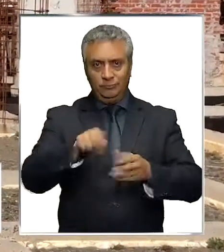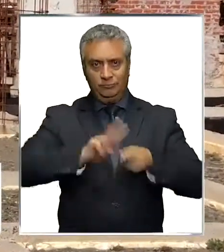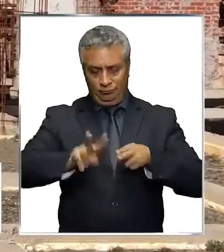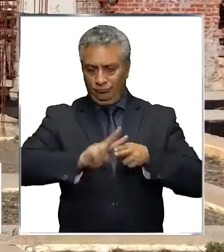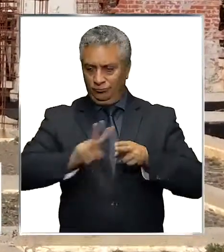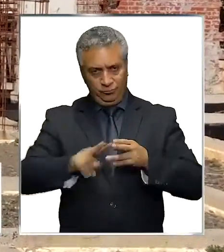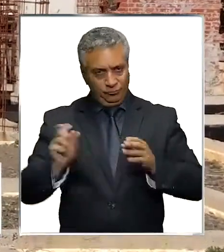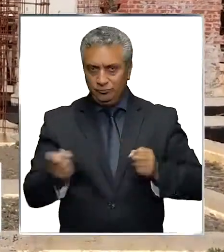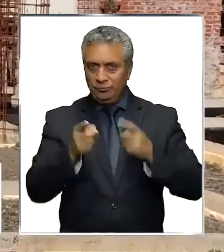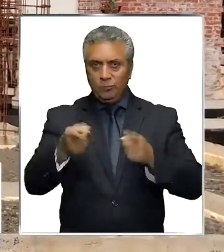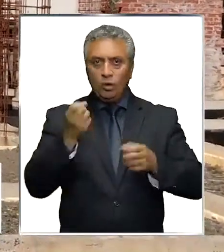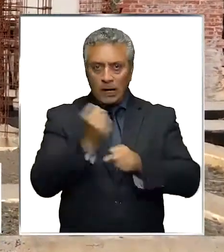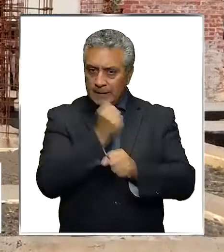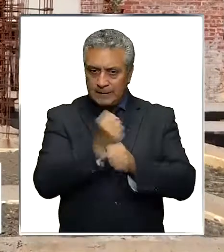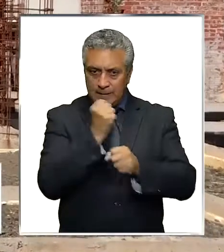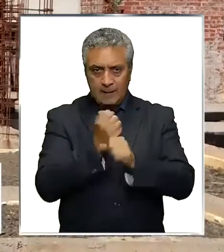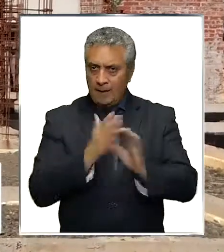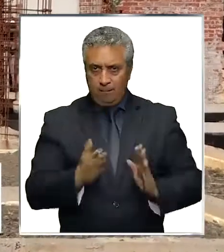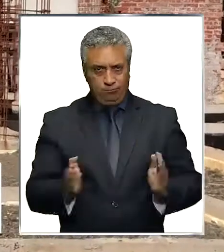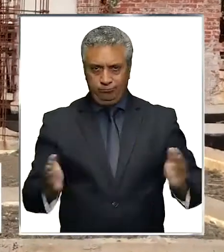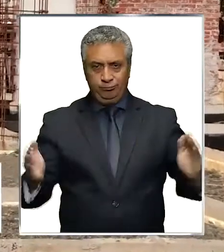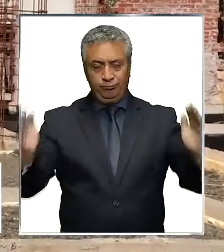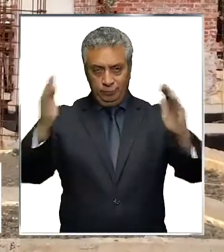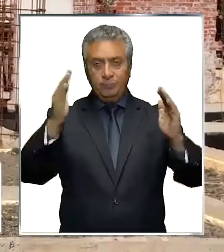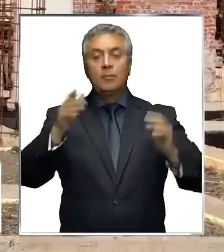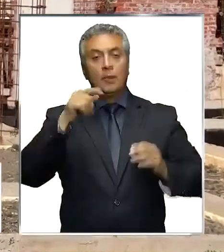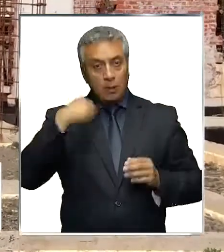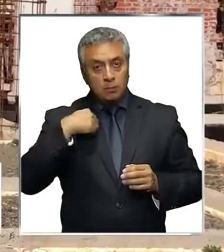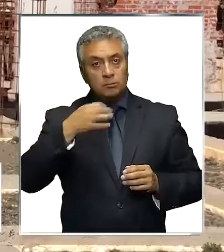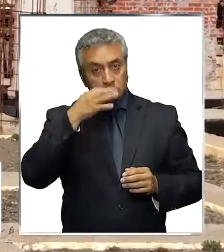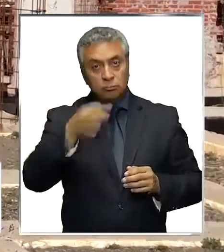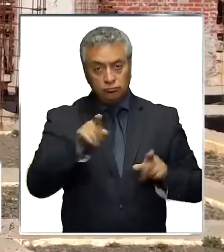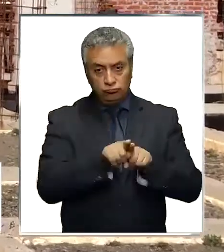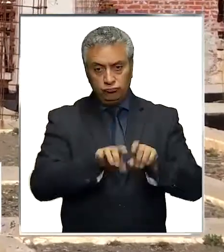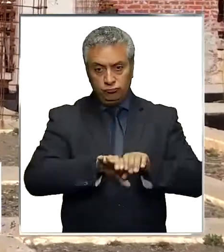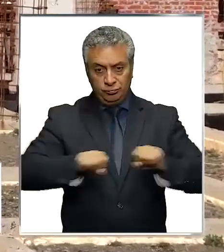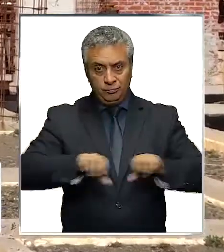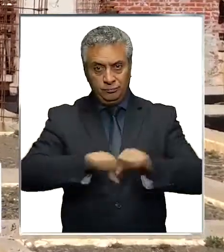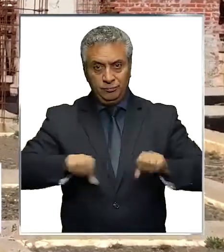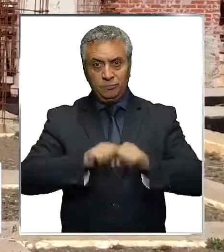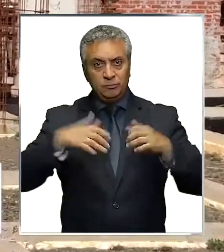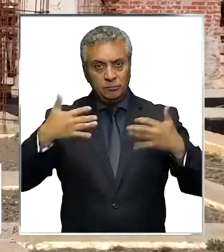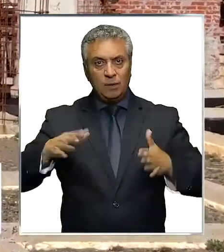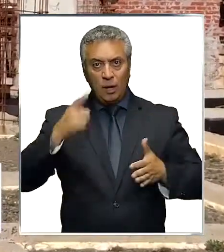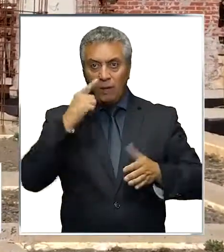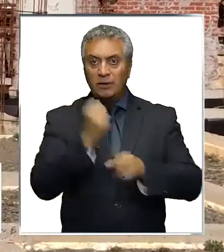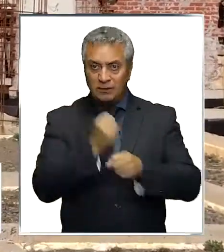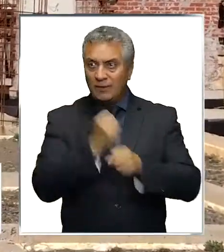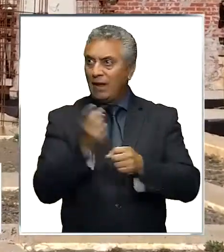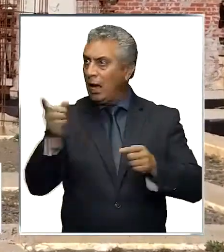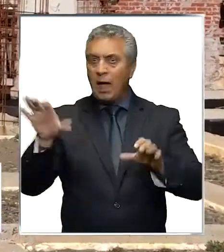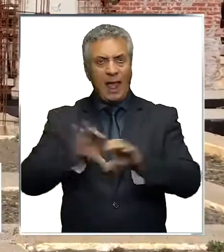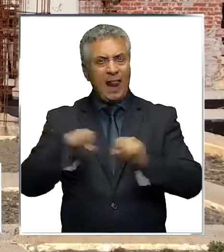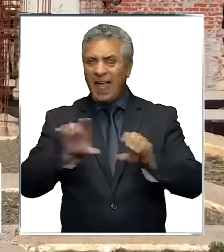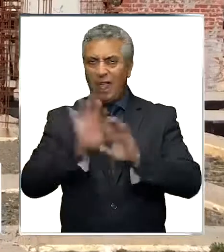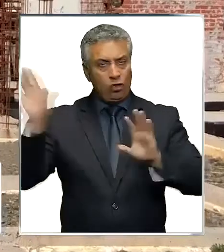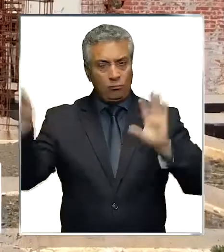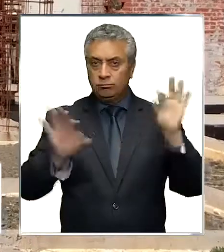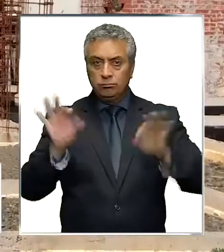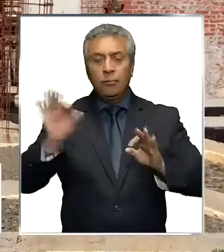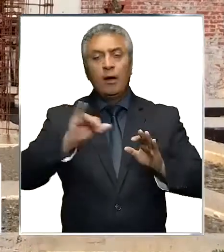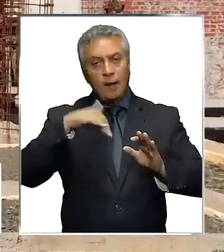iniciales con respecto a lo que es la obra, dividida específicamente entre etapas, lo tenemos contemplado una que es obra gruesa,